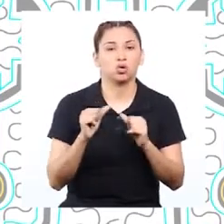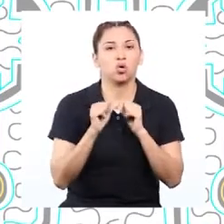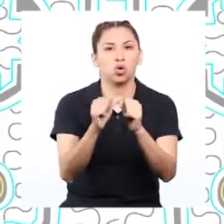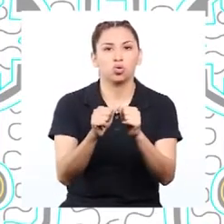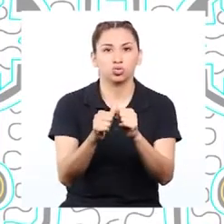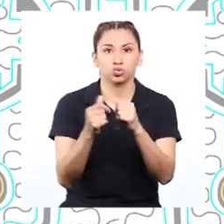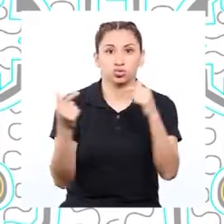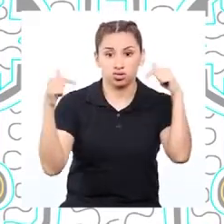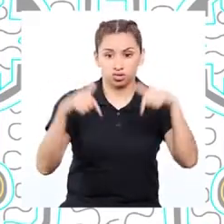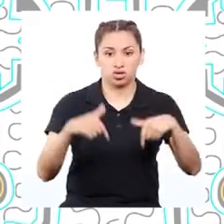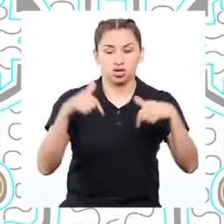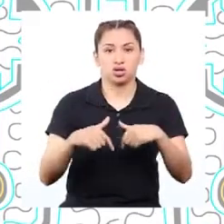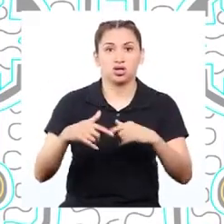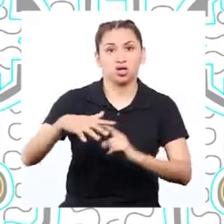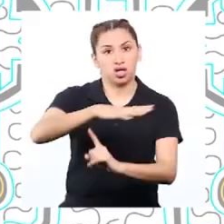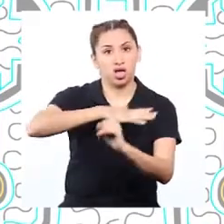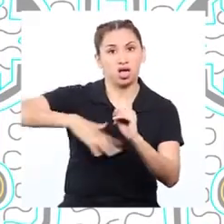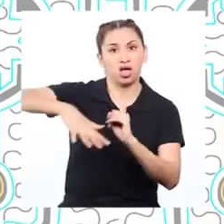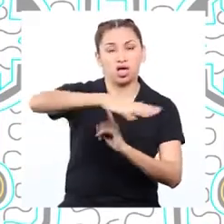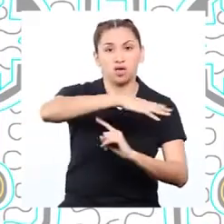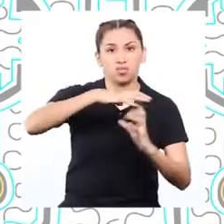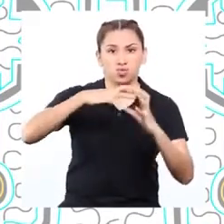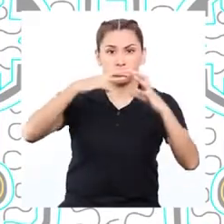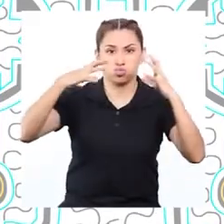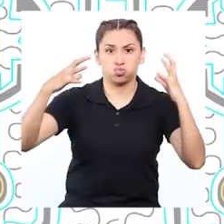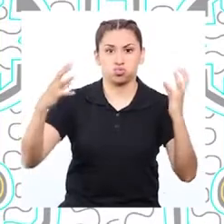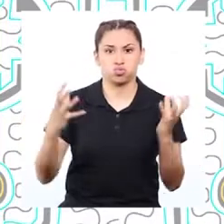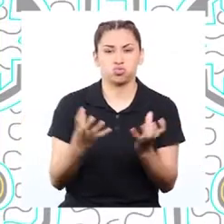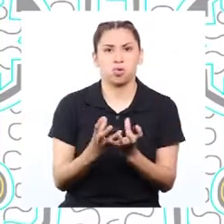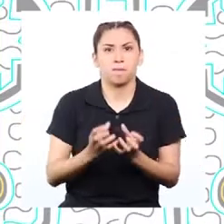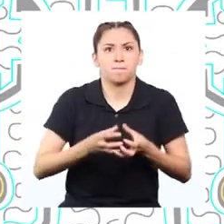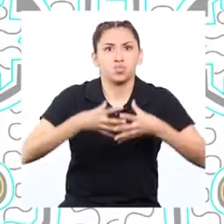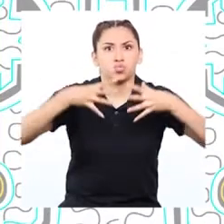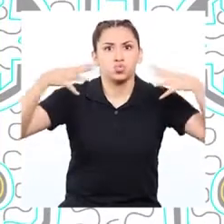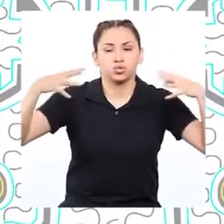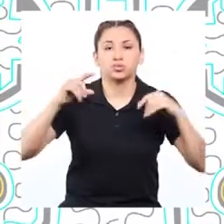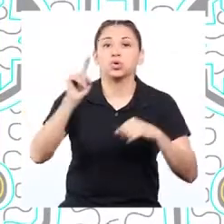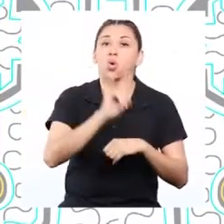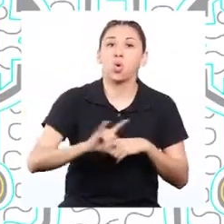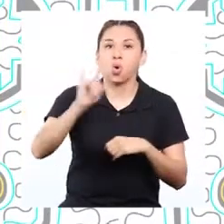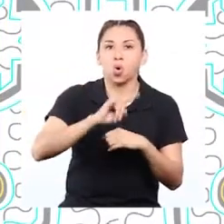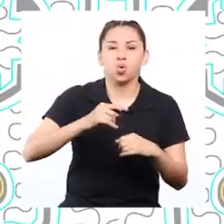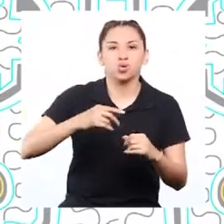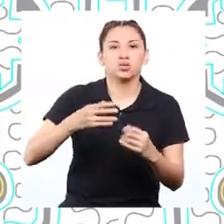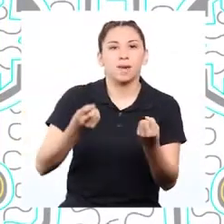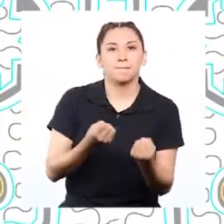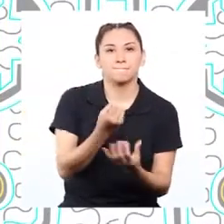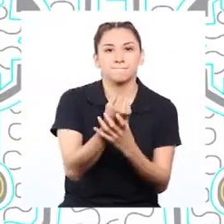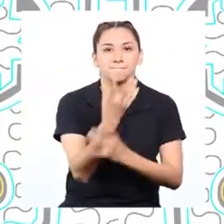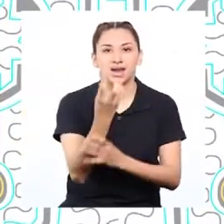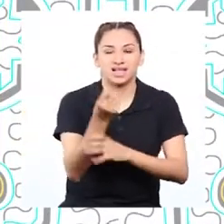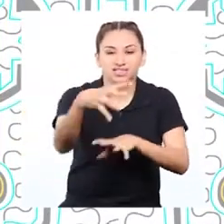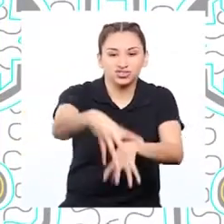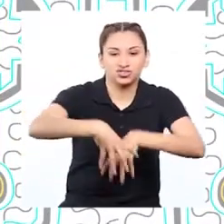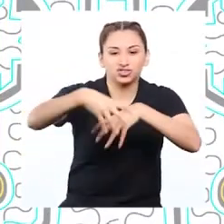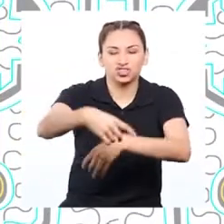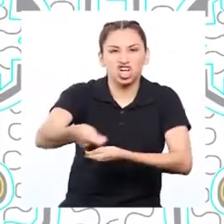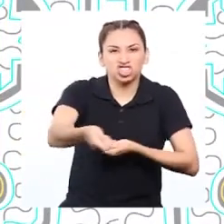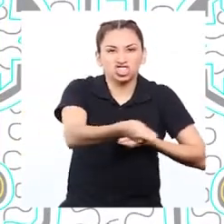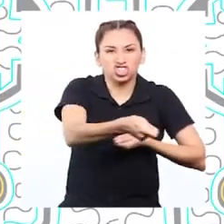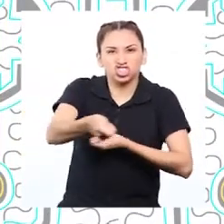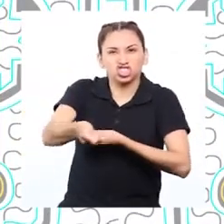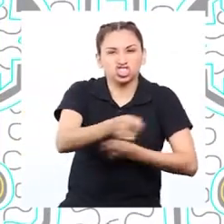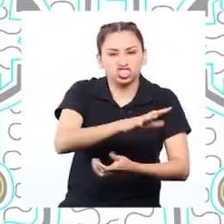sigue presente en la atmósfera en altas cantidades. El uso de fertilizantes artificiales para la